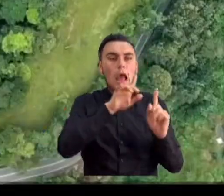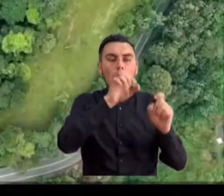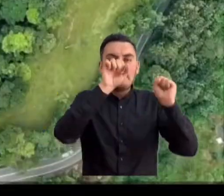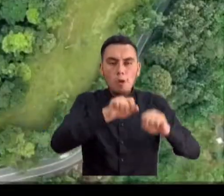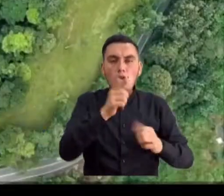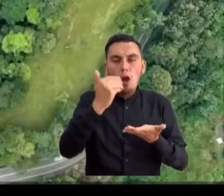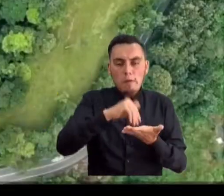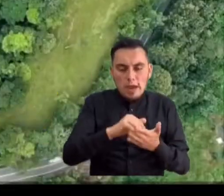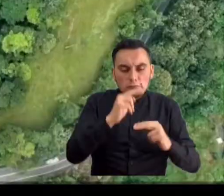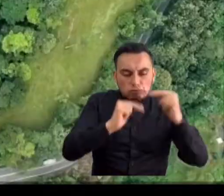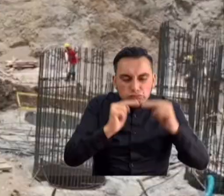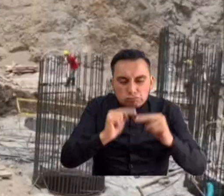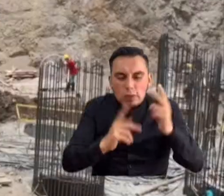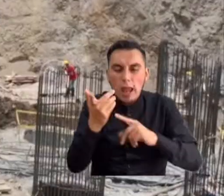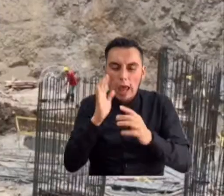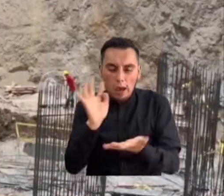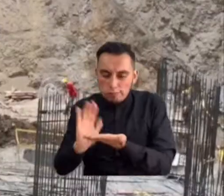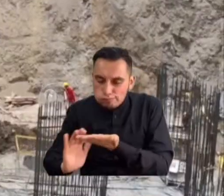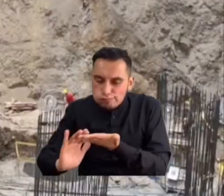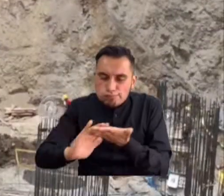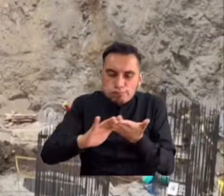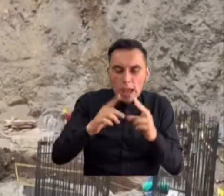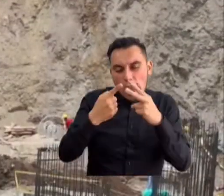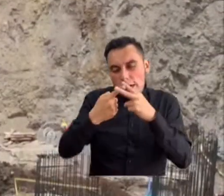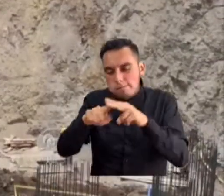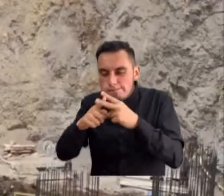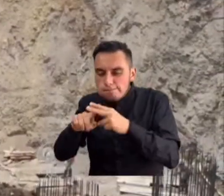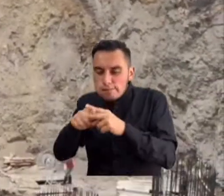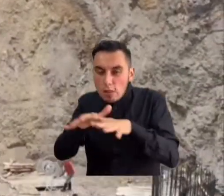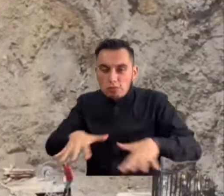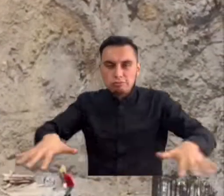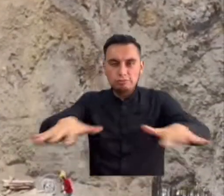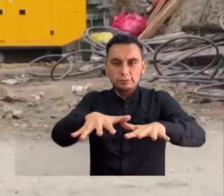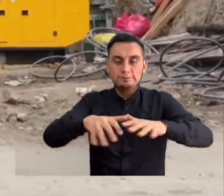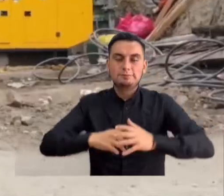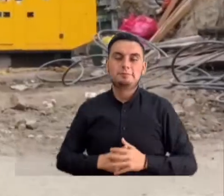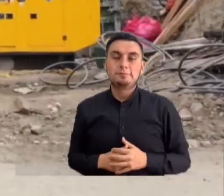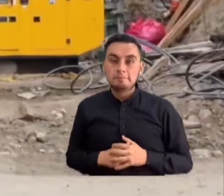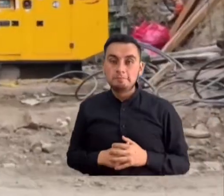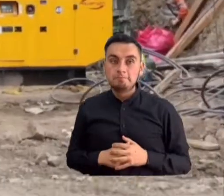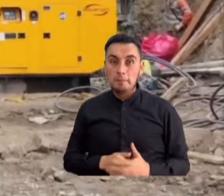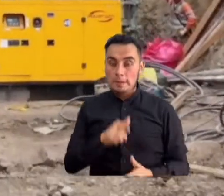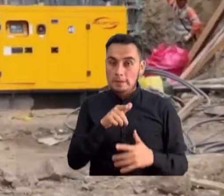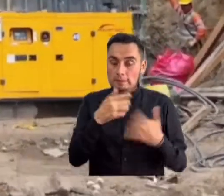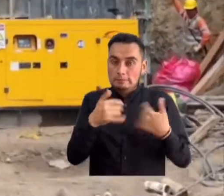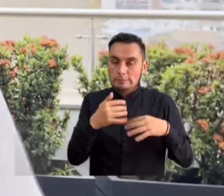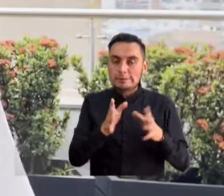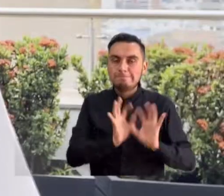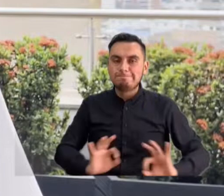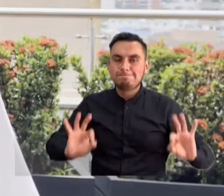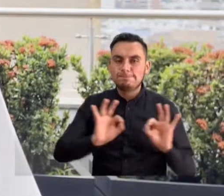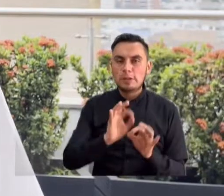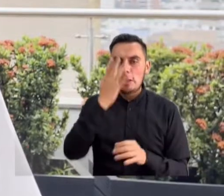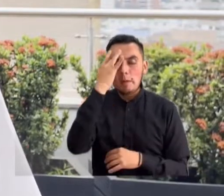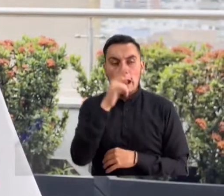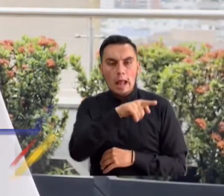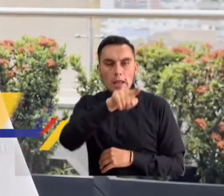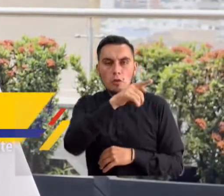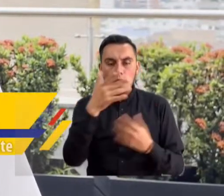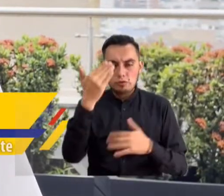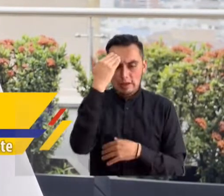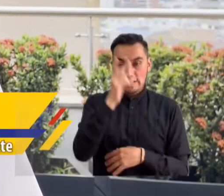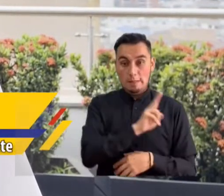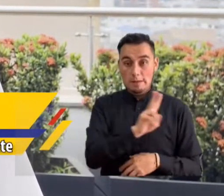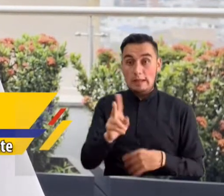se da paso a la construcción, rehabilitación, mejoramiento, operación y mantenimiento de la obra. Esta es una obra muy importante porque